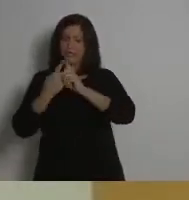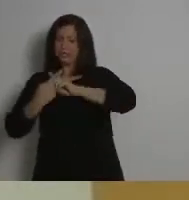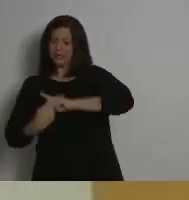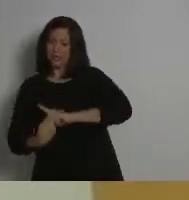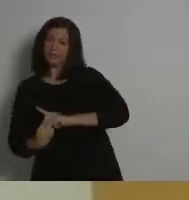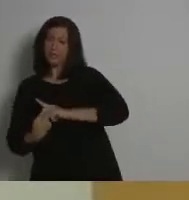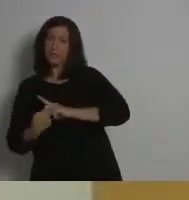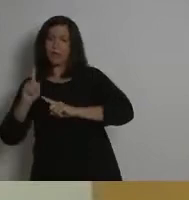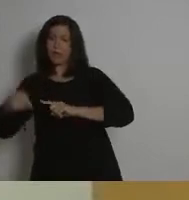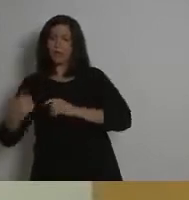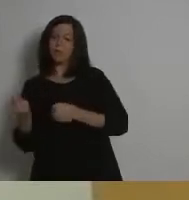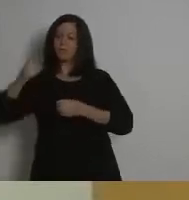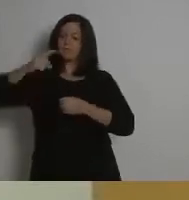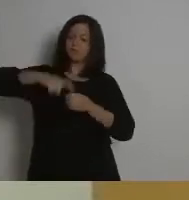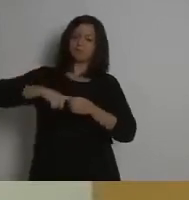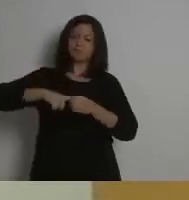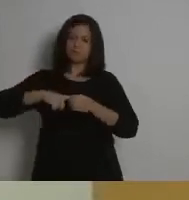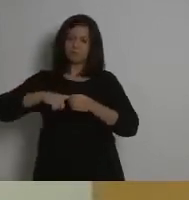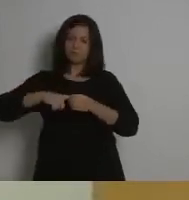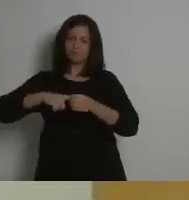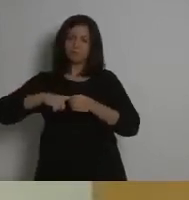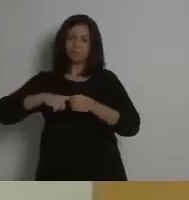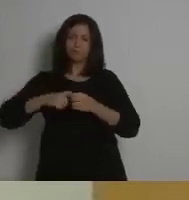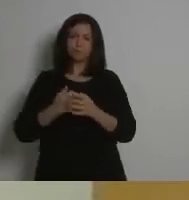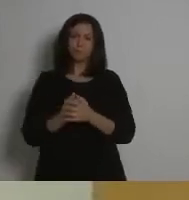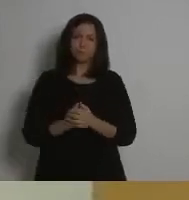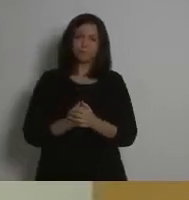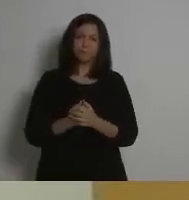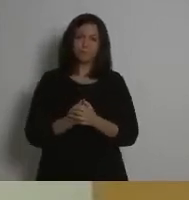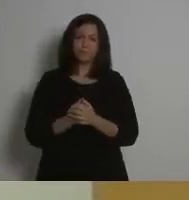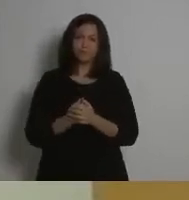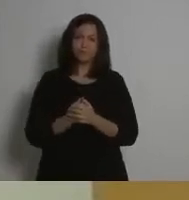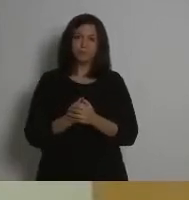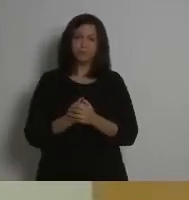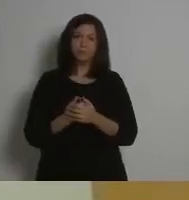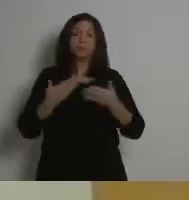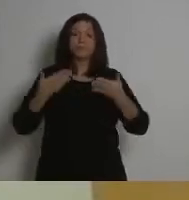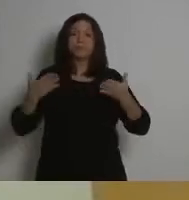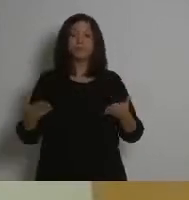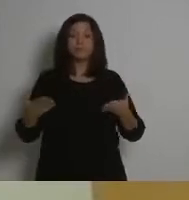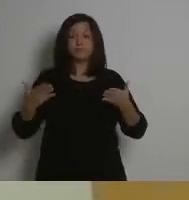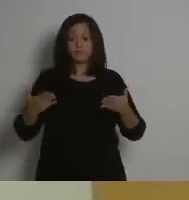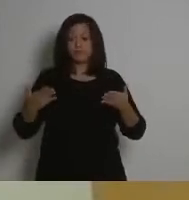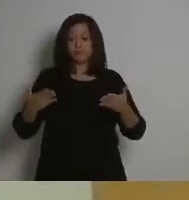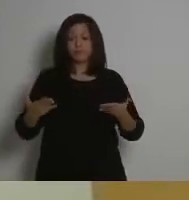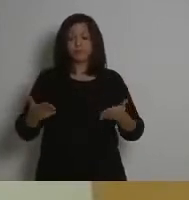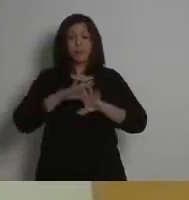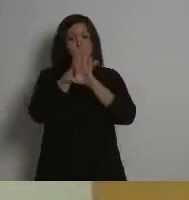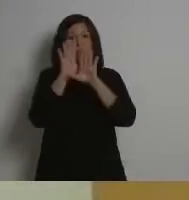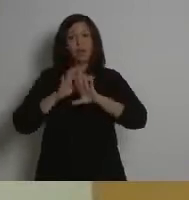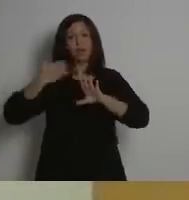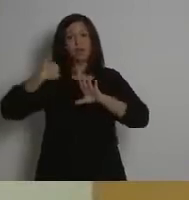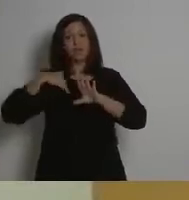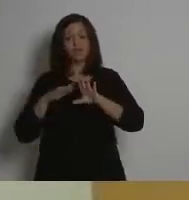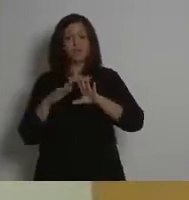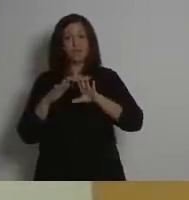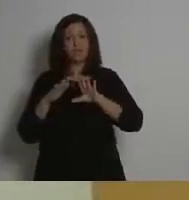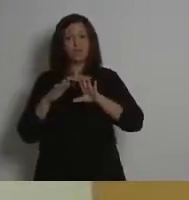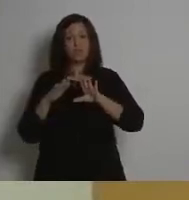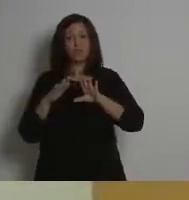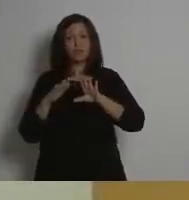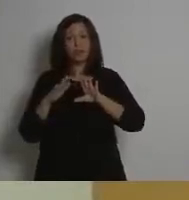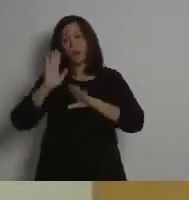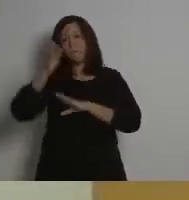negocios y subirse al carro del nuevo nicho de mercado de las renovables. Se han acabado convirtiendo en los